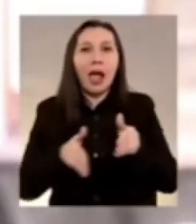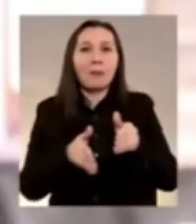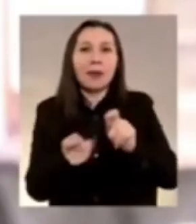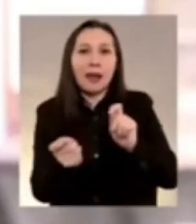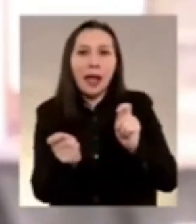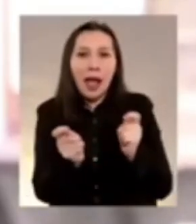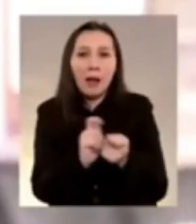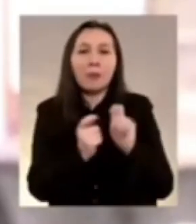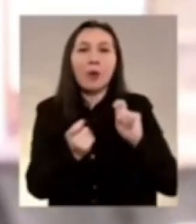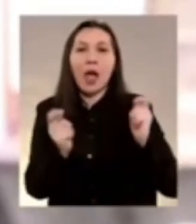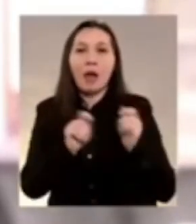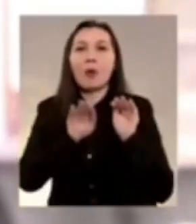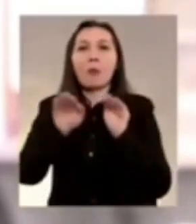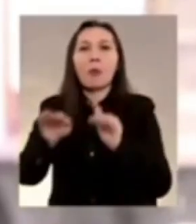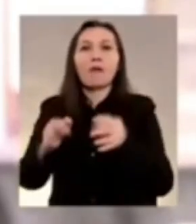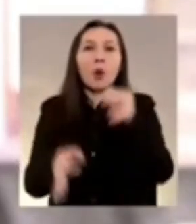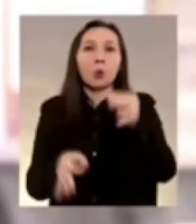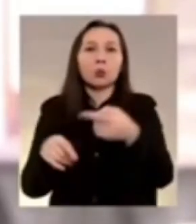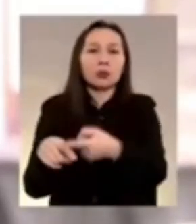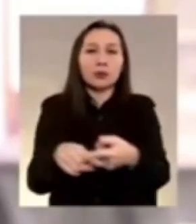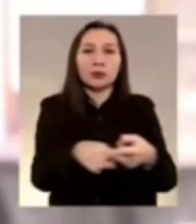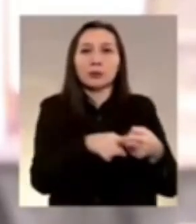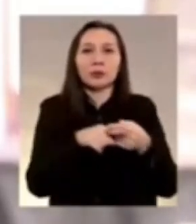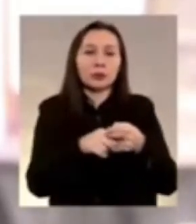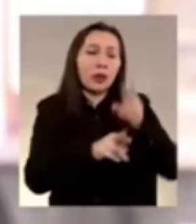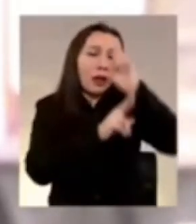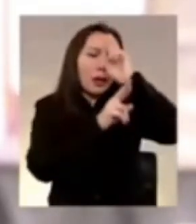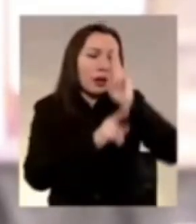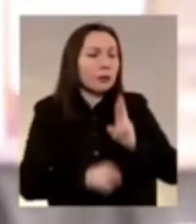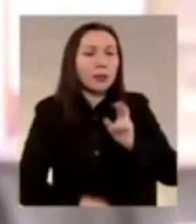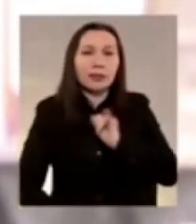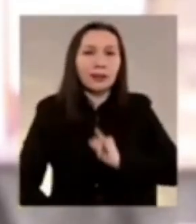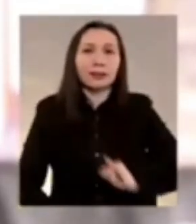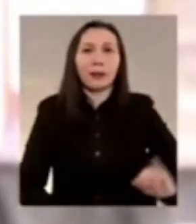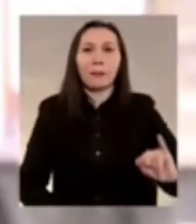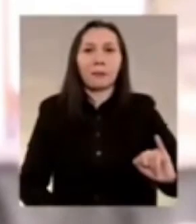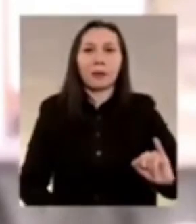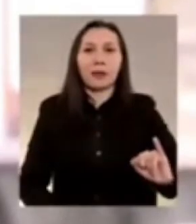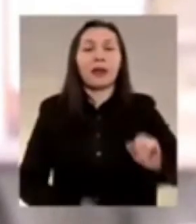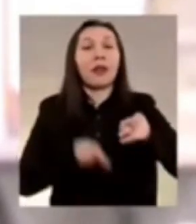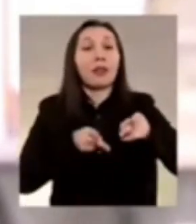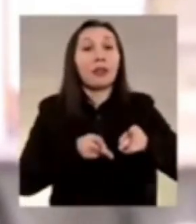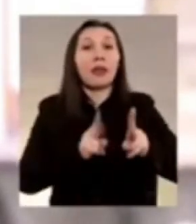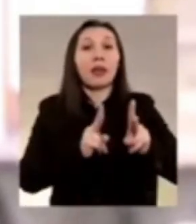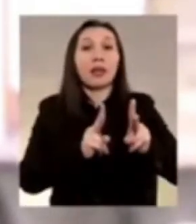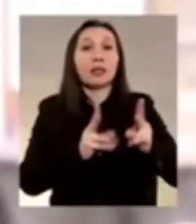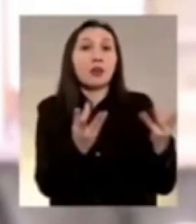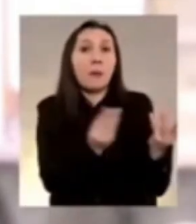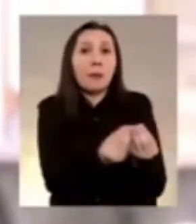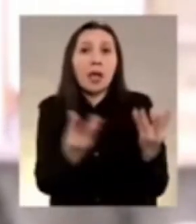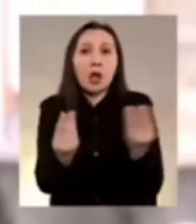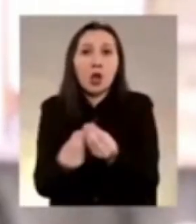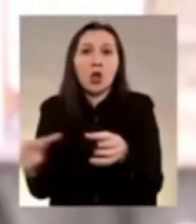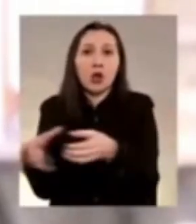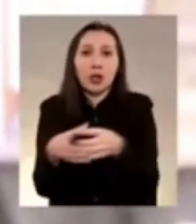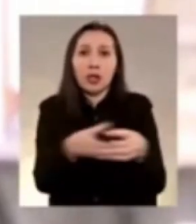cambios en favor de la justicia social respetando siempre los derechos de la minoría